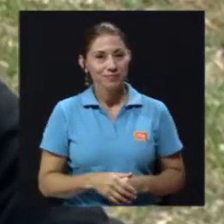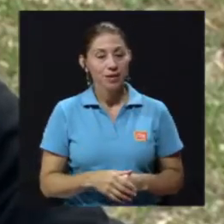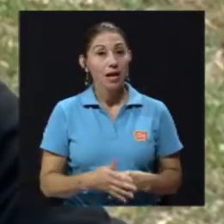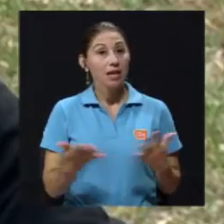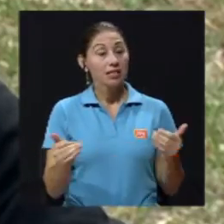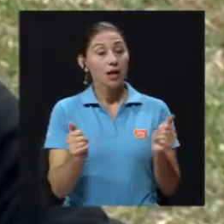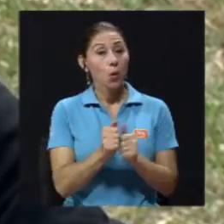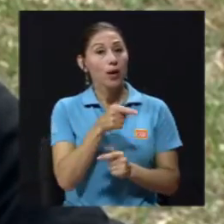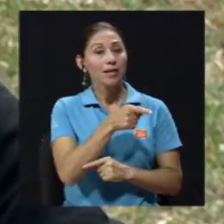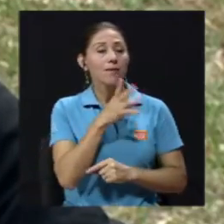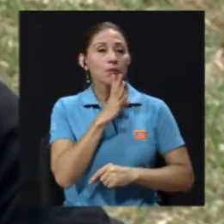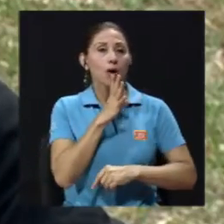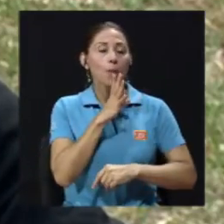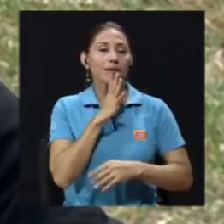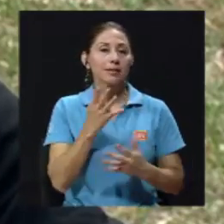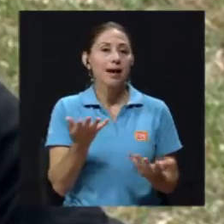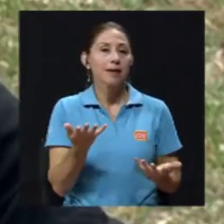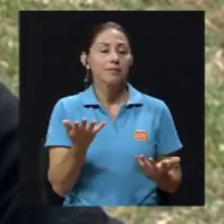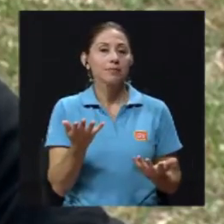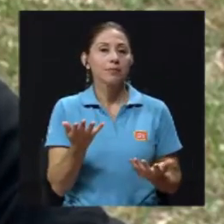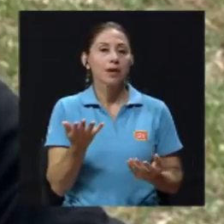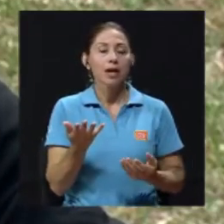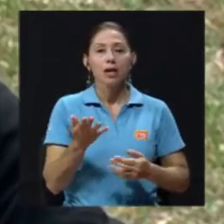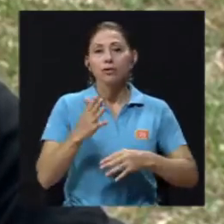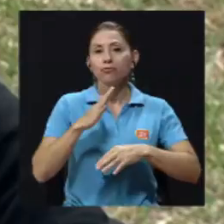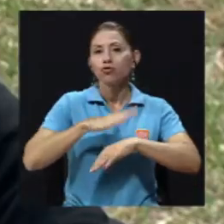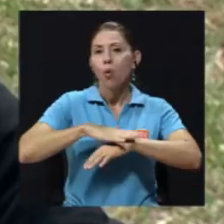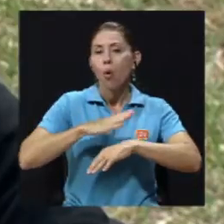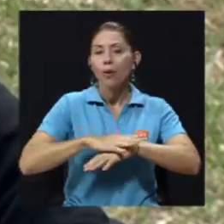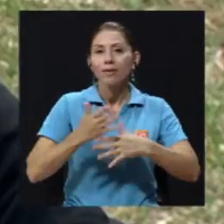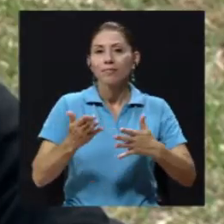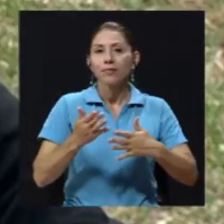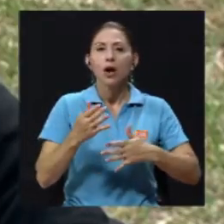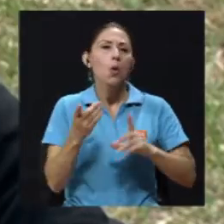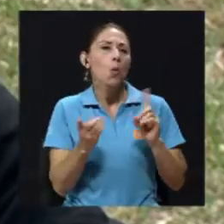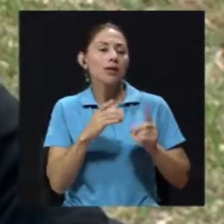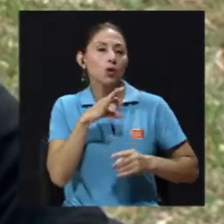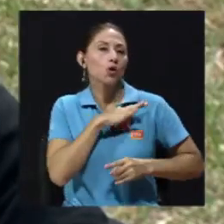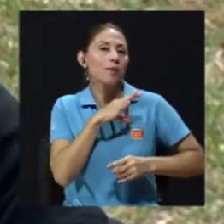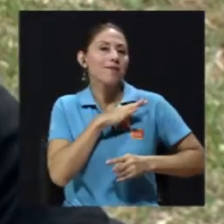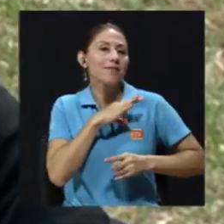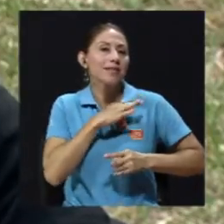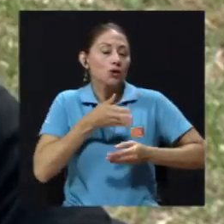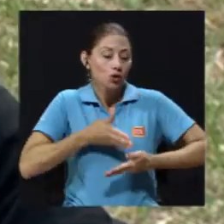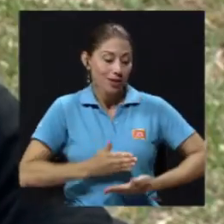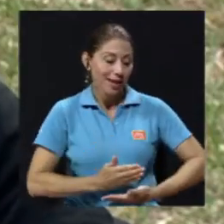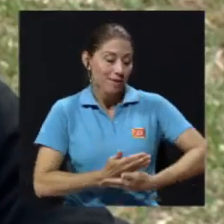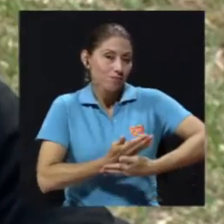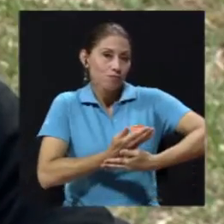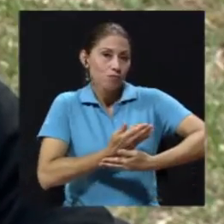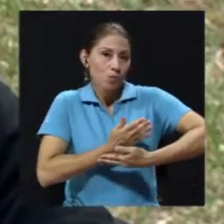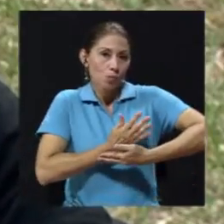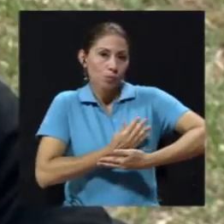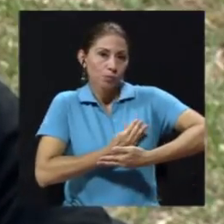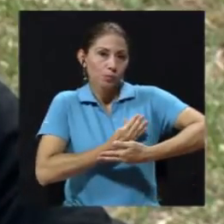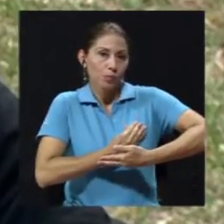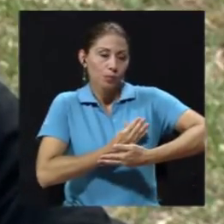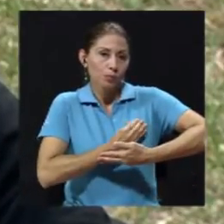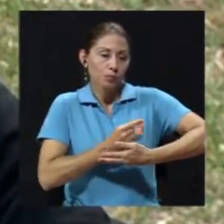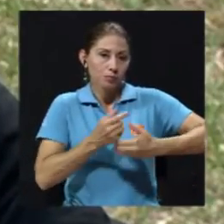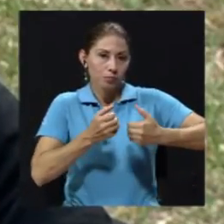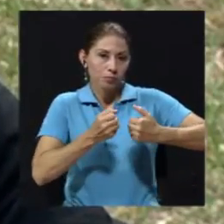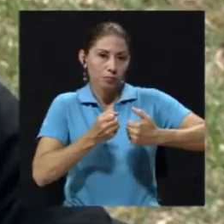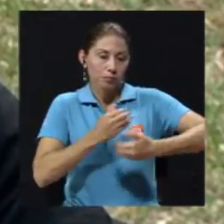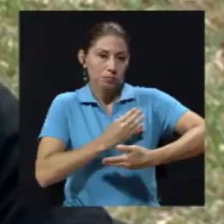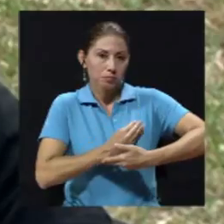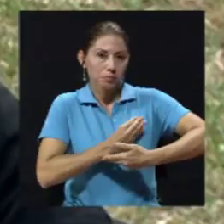con ella vamos a conversar, como les decía, en torno a lo que son los beneficios de la lactancia materna. Y es que con respecto